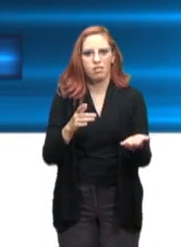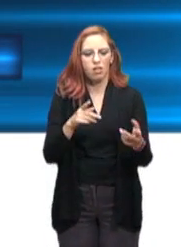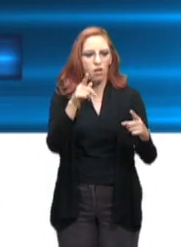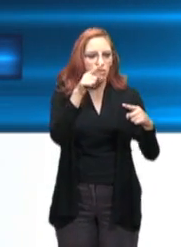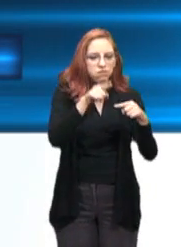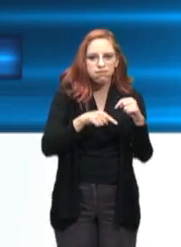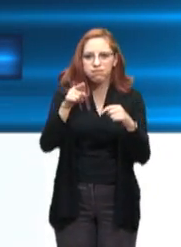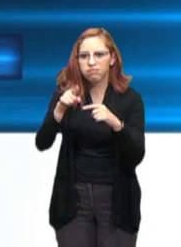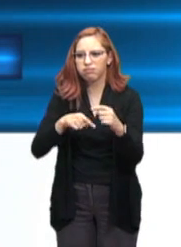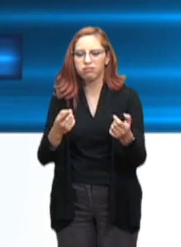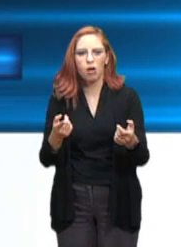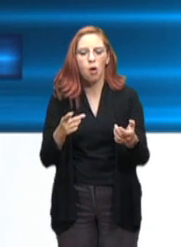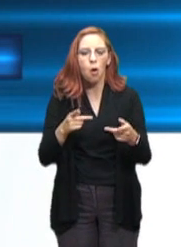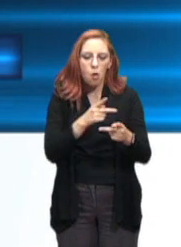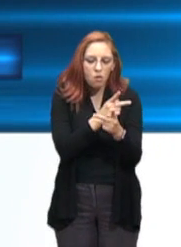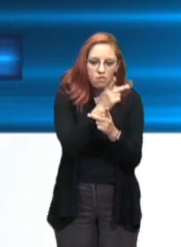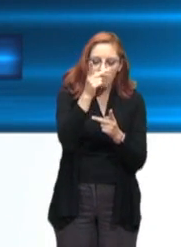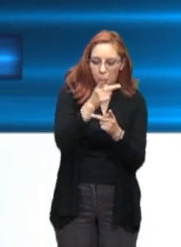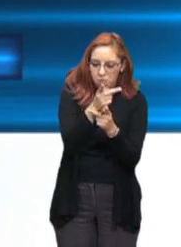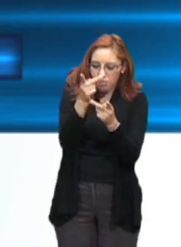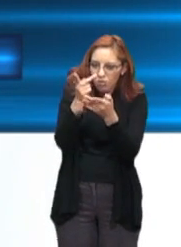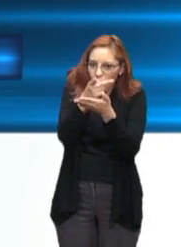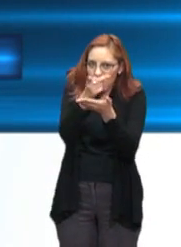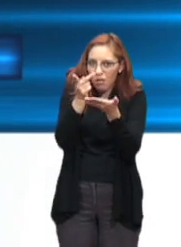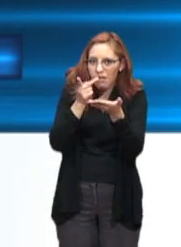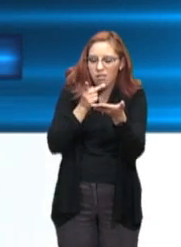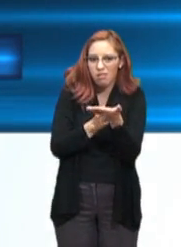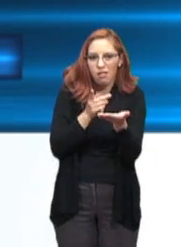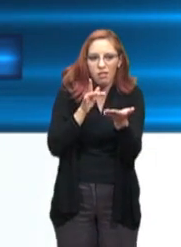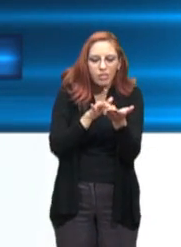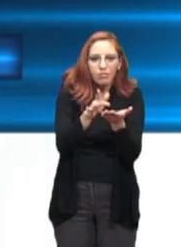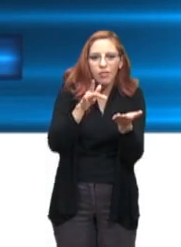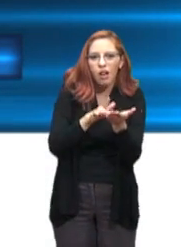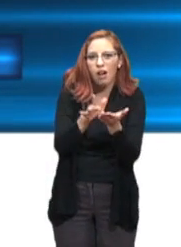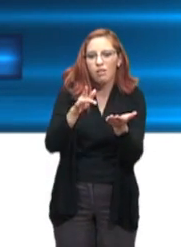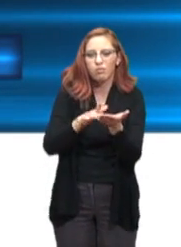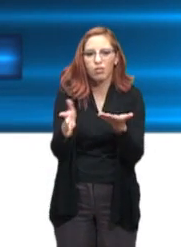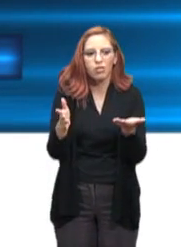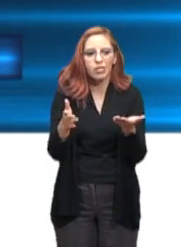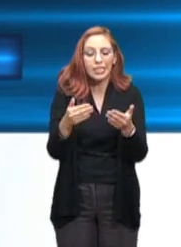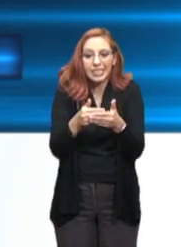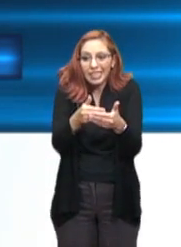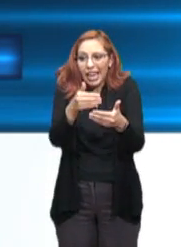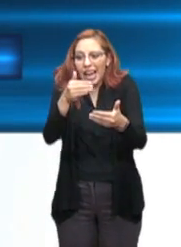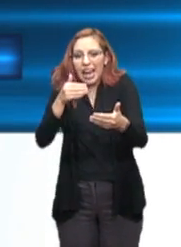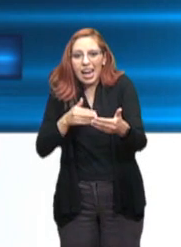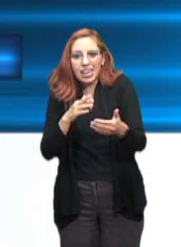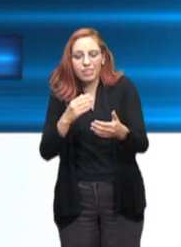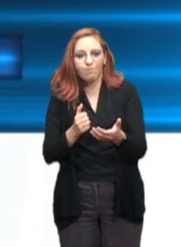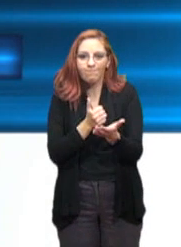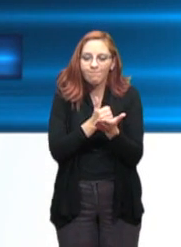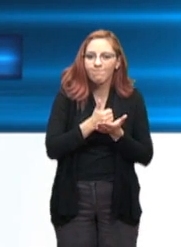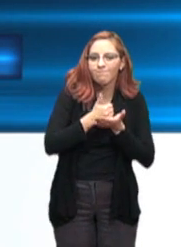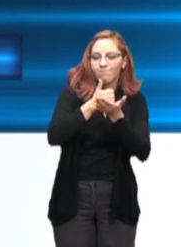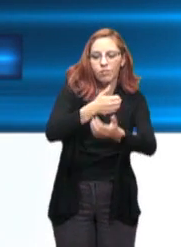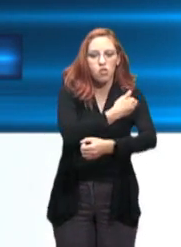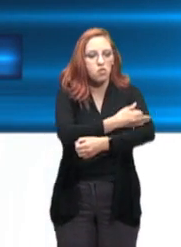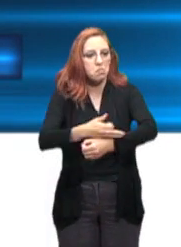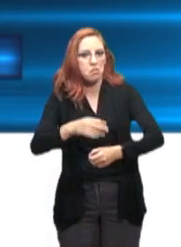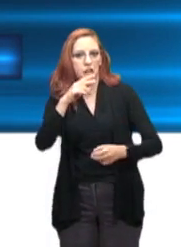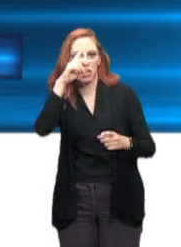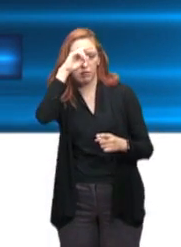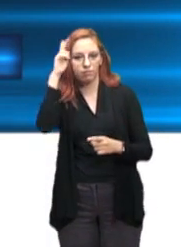permitan fortalecer su estructura electoral antes de dar solución a las familias mexicanas. Su argumento